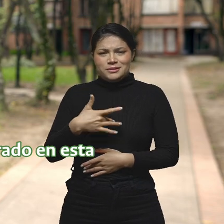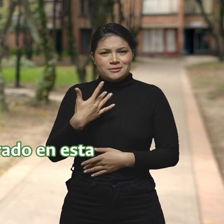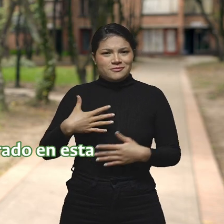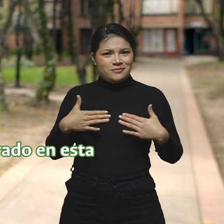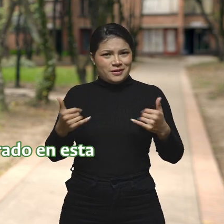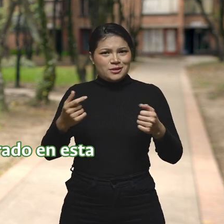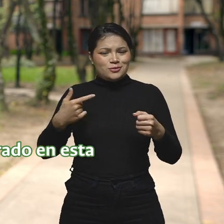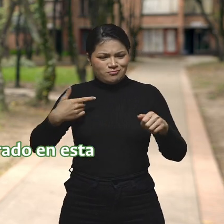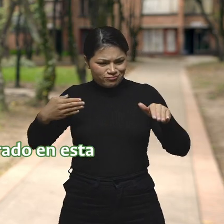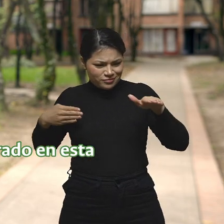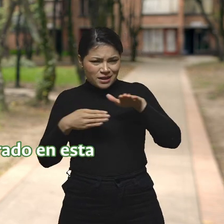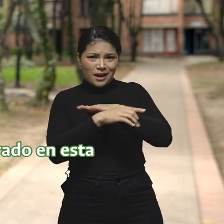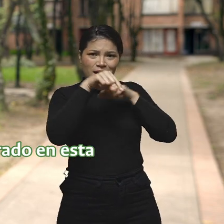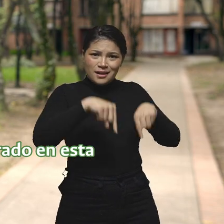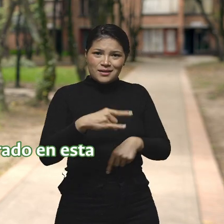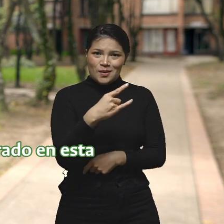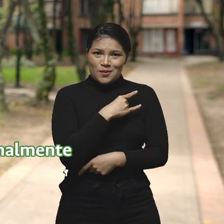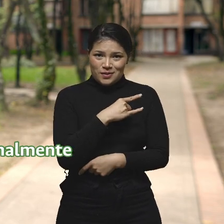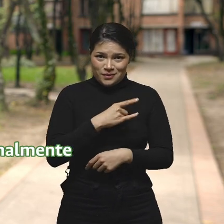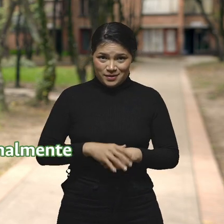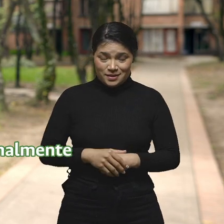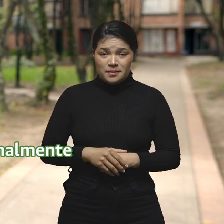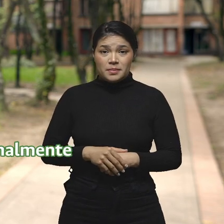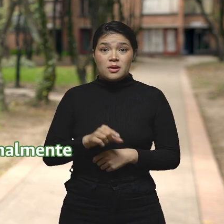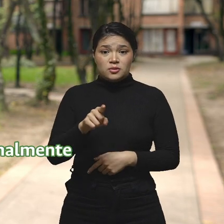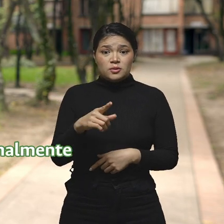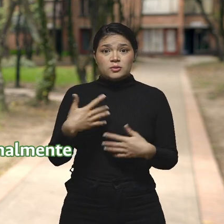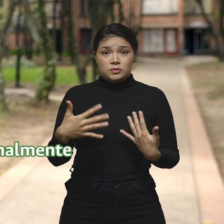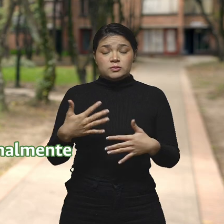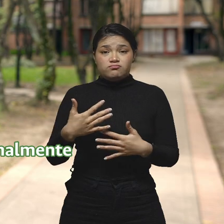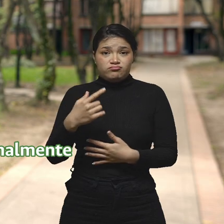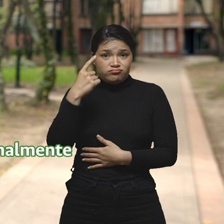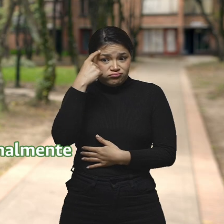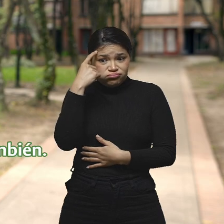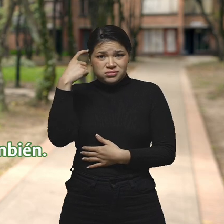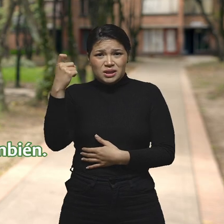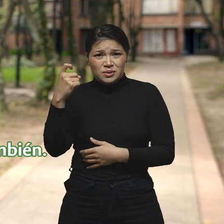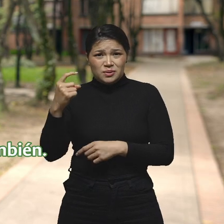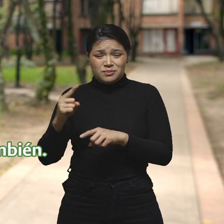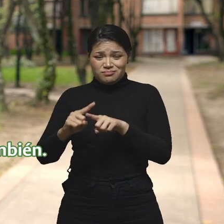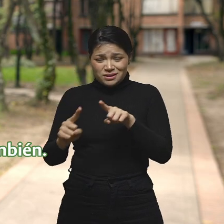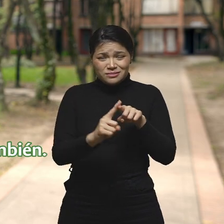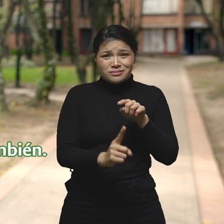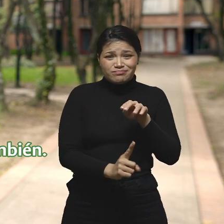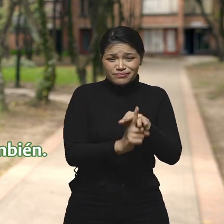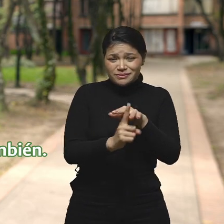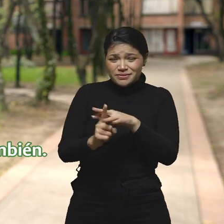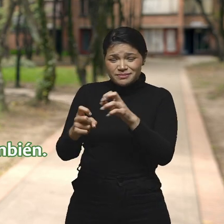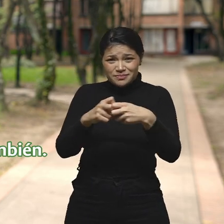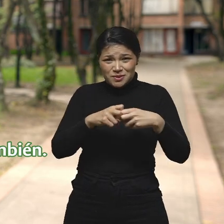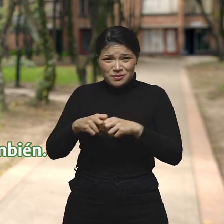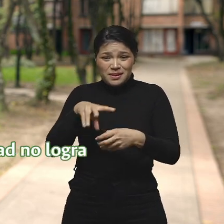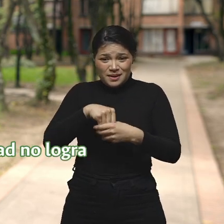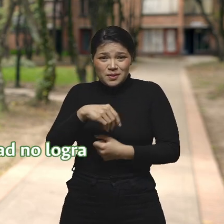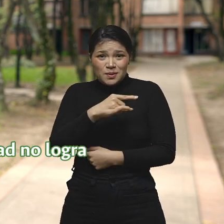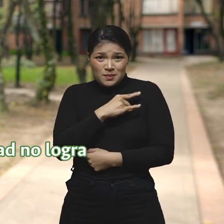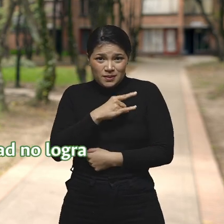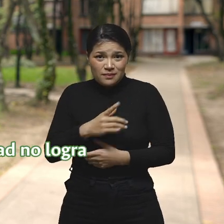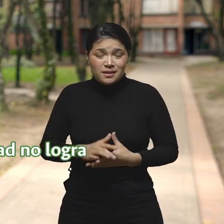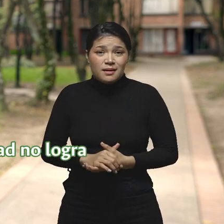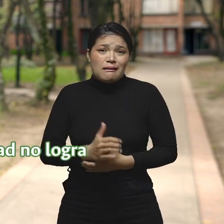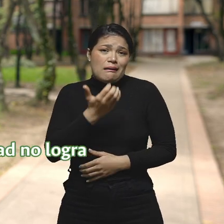me alegra mucho que hayan entrado en esta institución. Van a enfrentar finalmente una serie de problemas también,